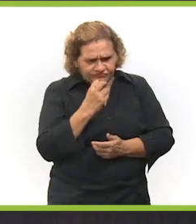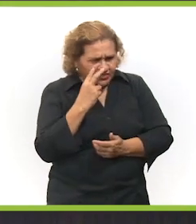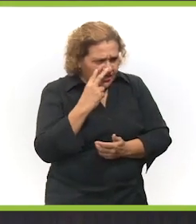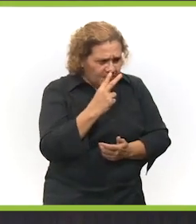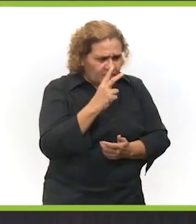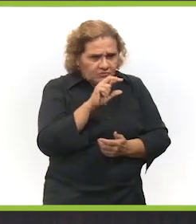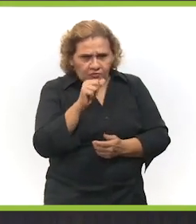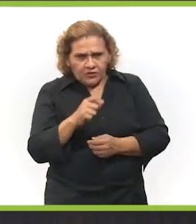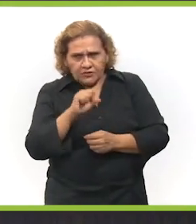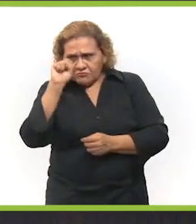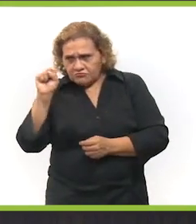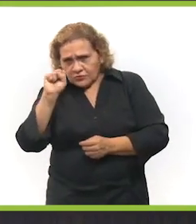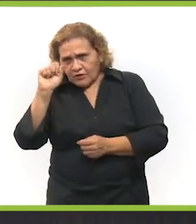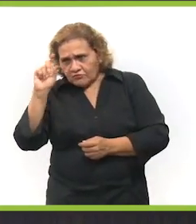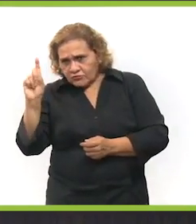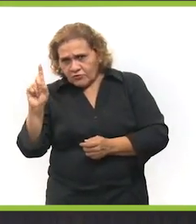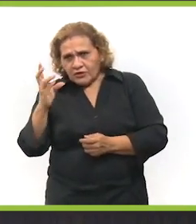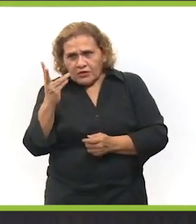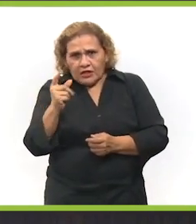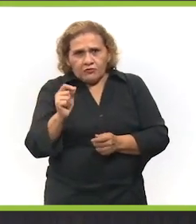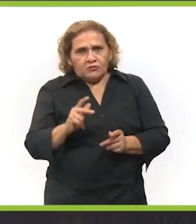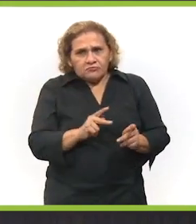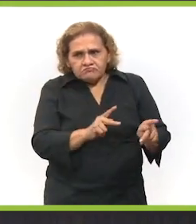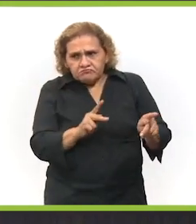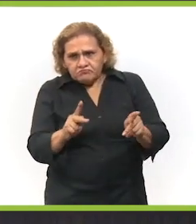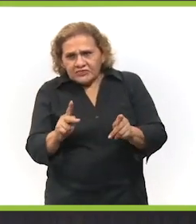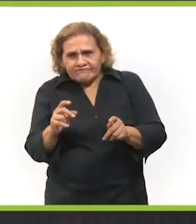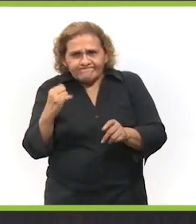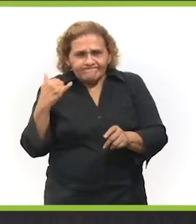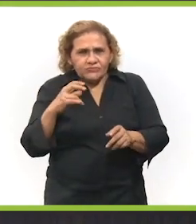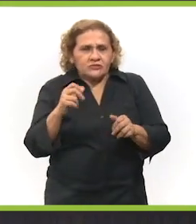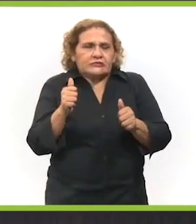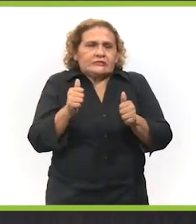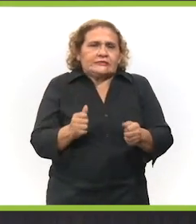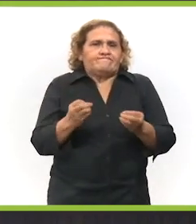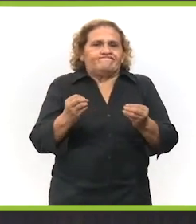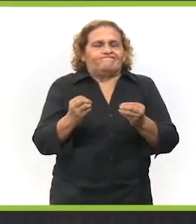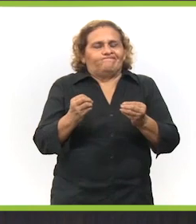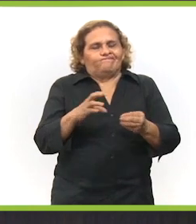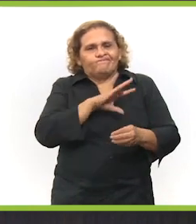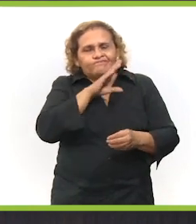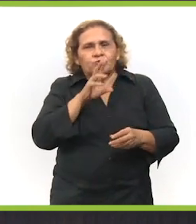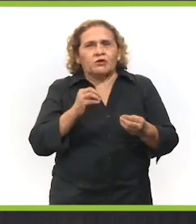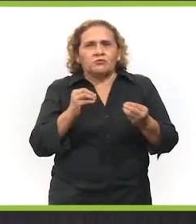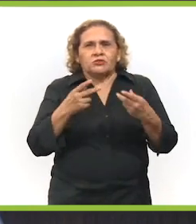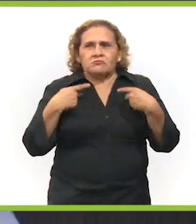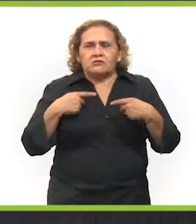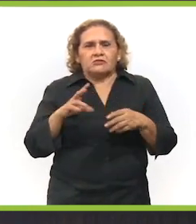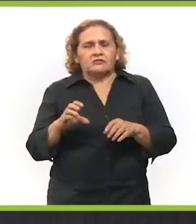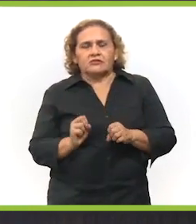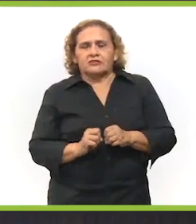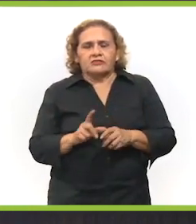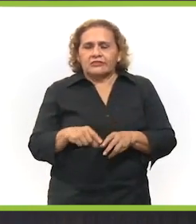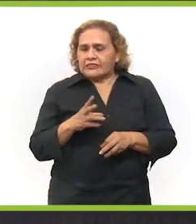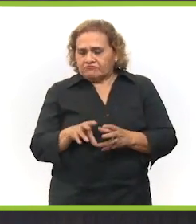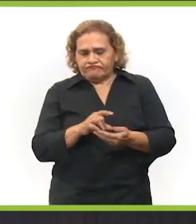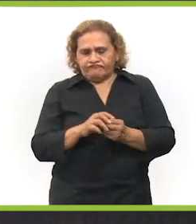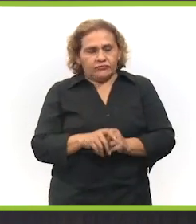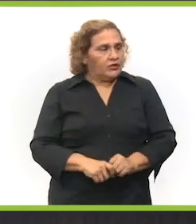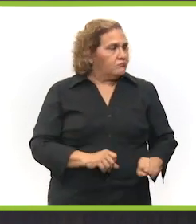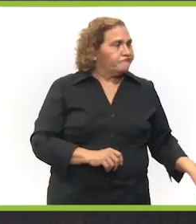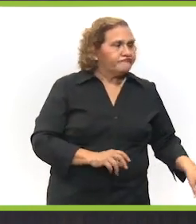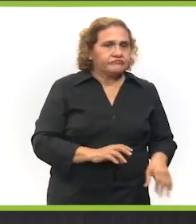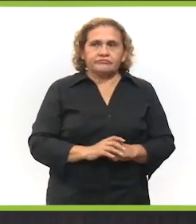lugares. Es muy triste ver cómo después de un sábado, un domingo, en algunas playas de Yucatán se queda muchísima basura, porque hay mucha gente que